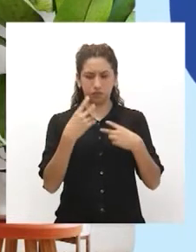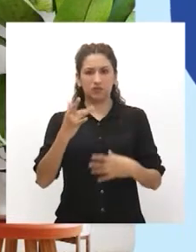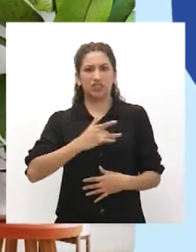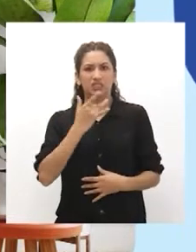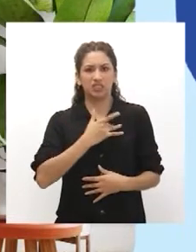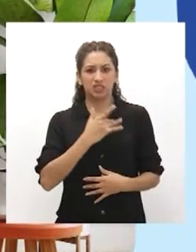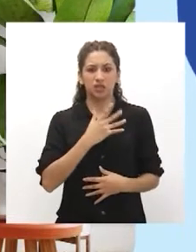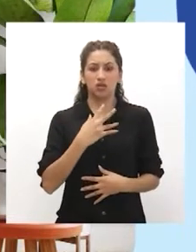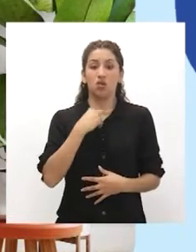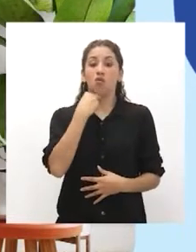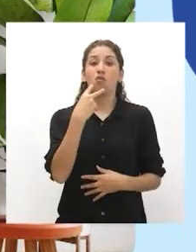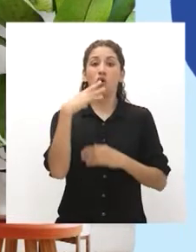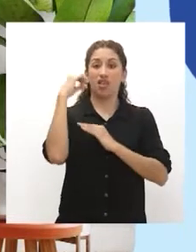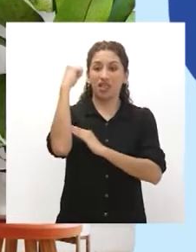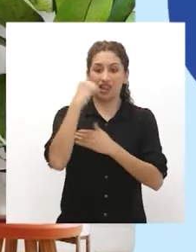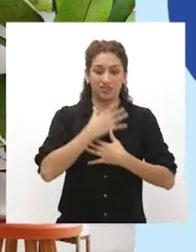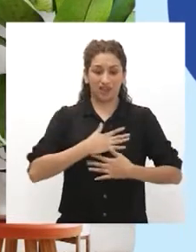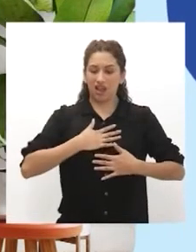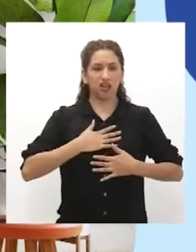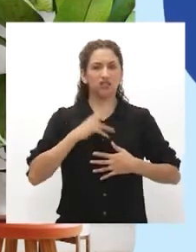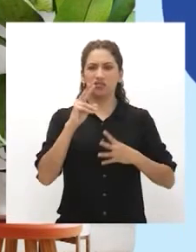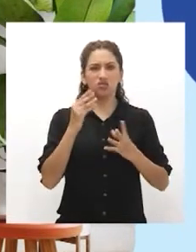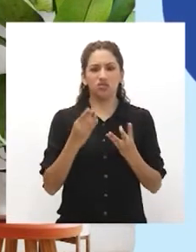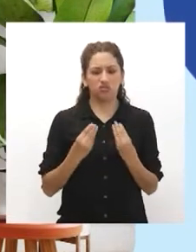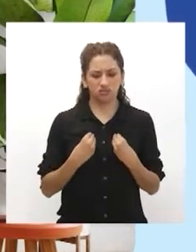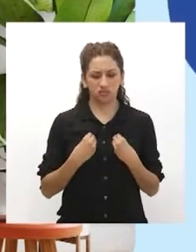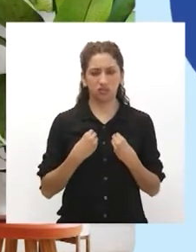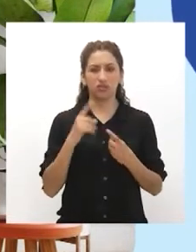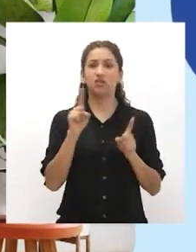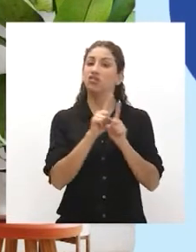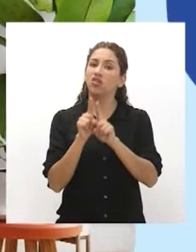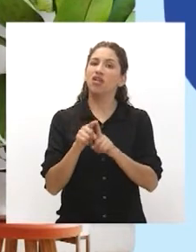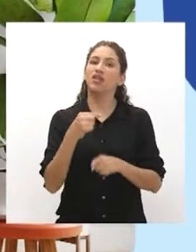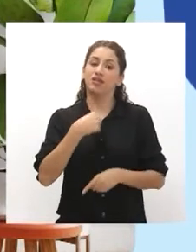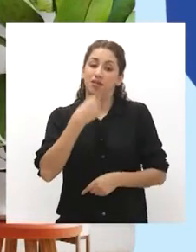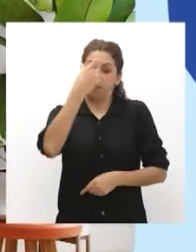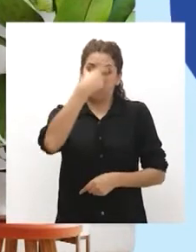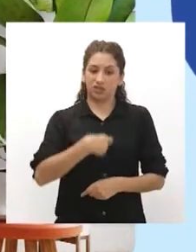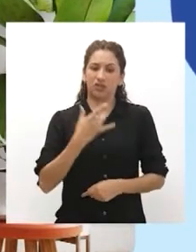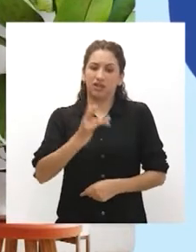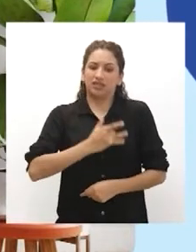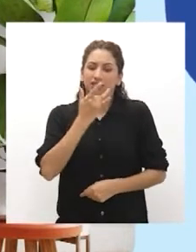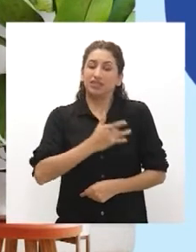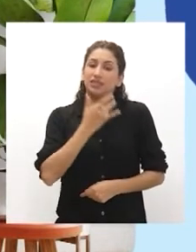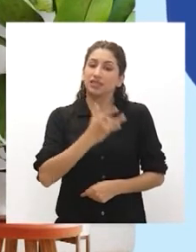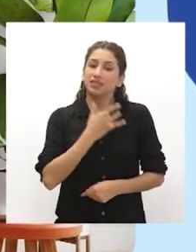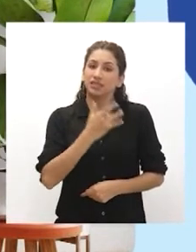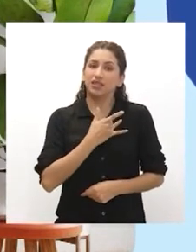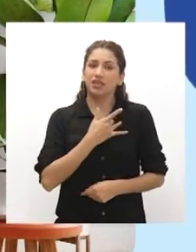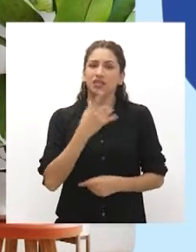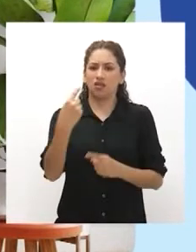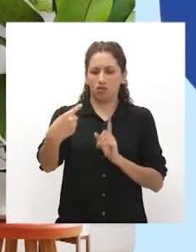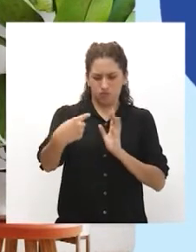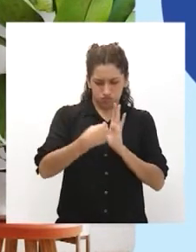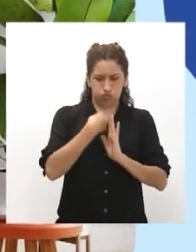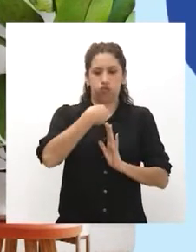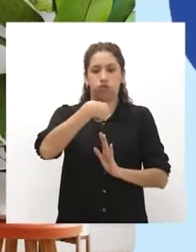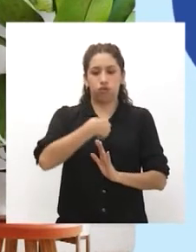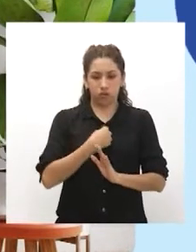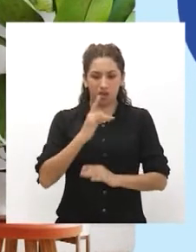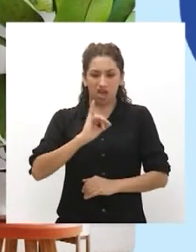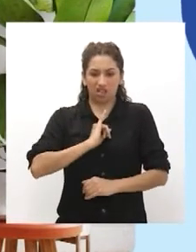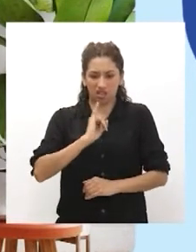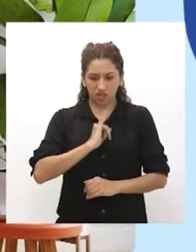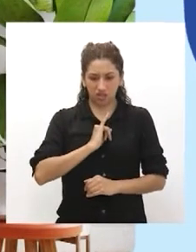ejercicio y goce de sus derechos, sino también sienten que esto afecta de manera directa a su